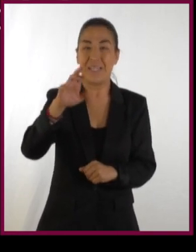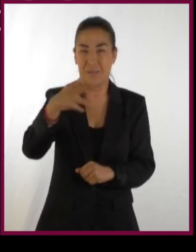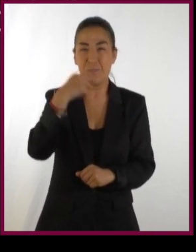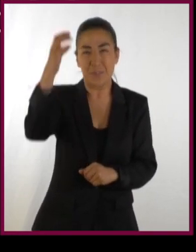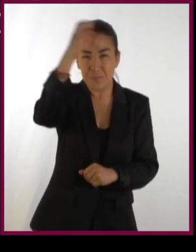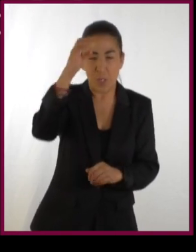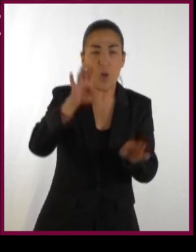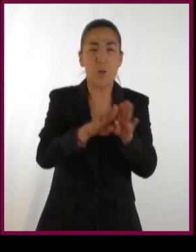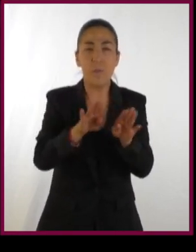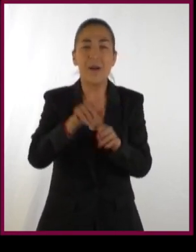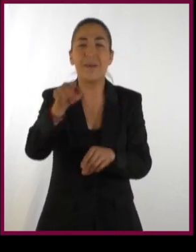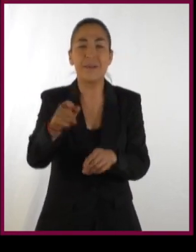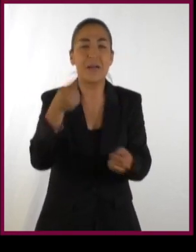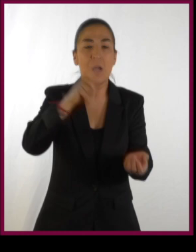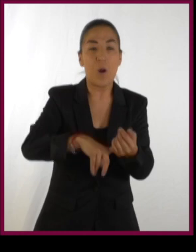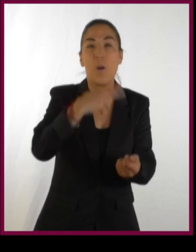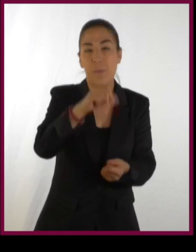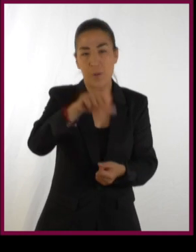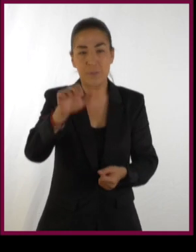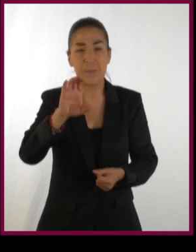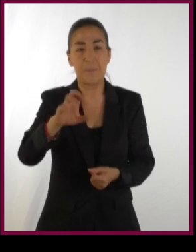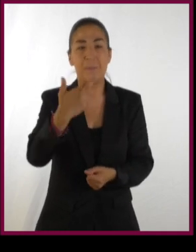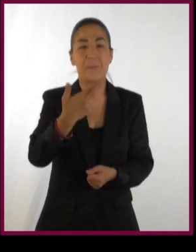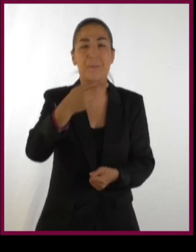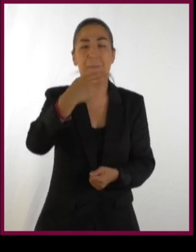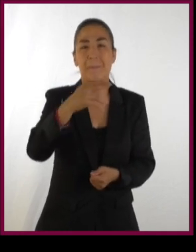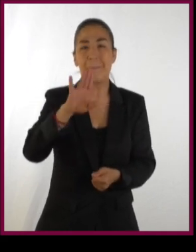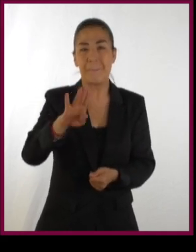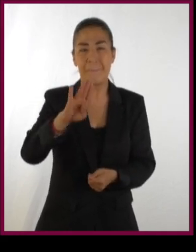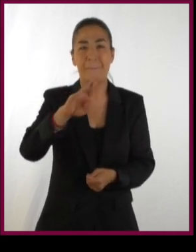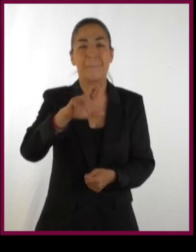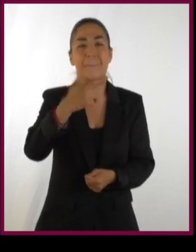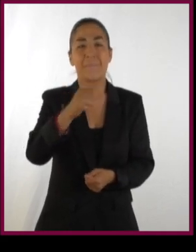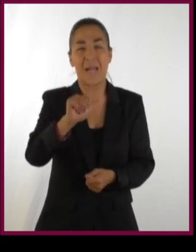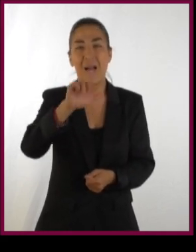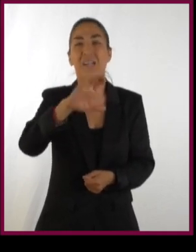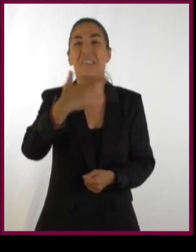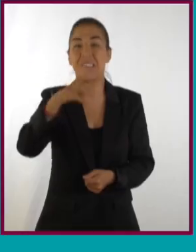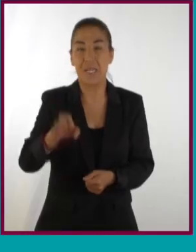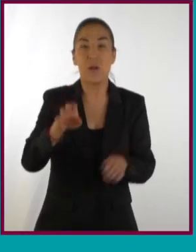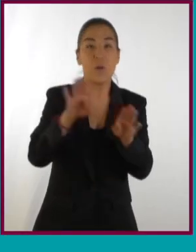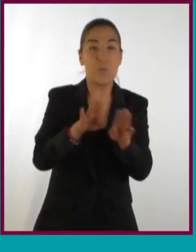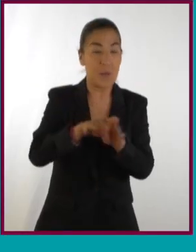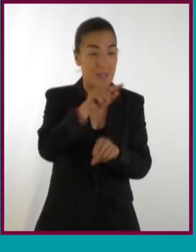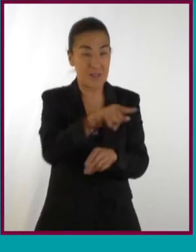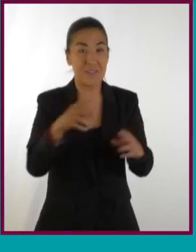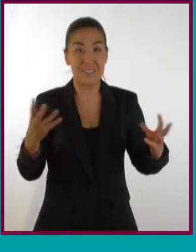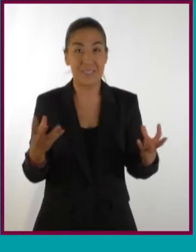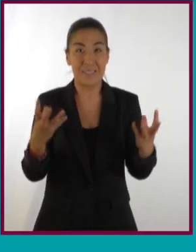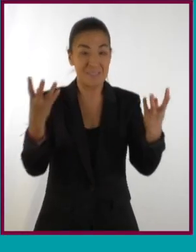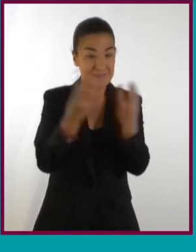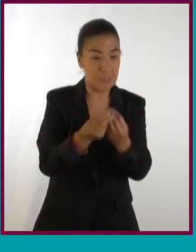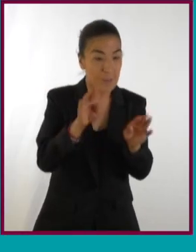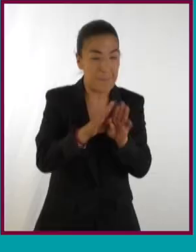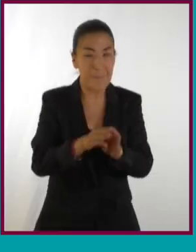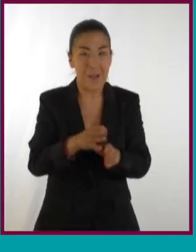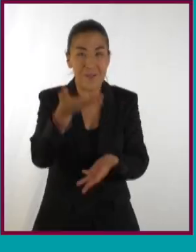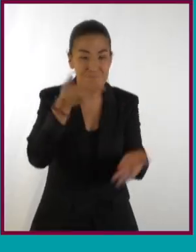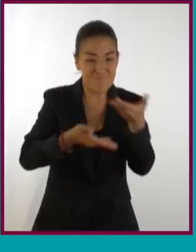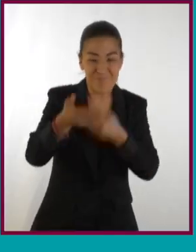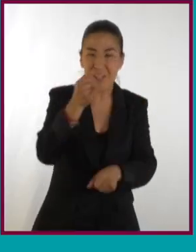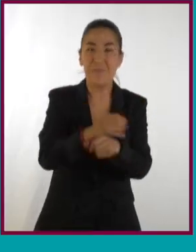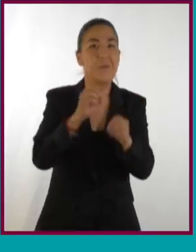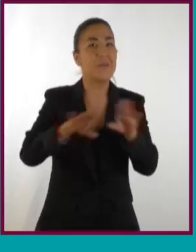Resulta que Kepler tuvo el acceso a los datos de otro astrónomo, Tycho Brahe. Pero hasta que estuvo en su lecho de muerte, porque en vida